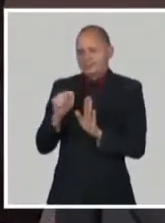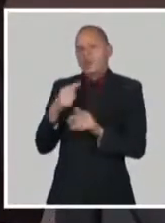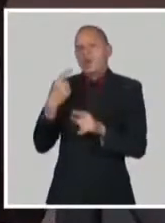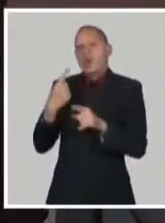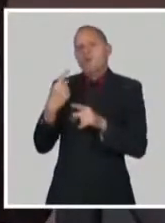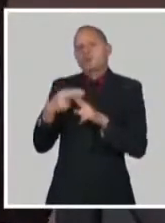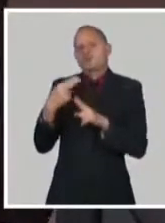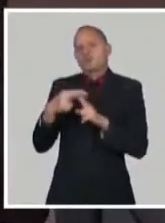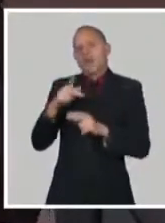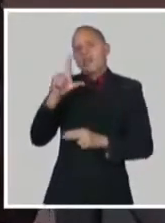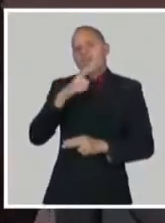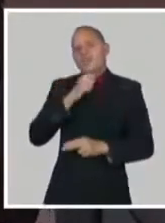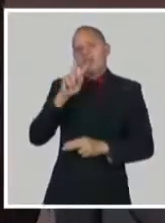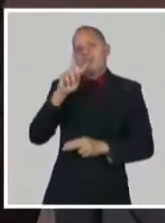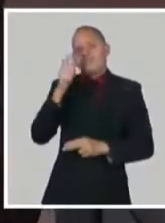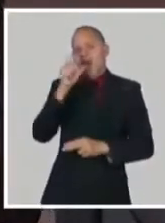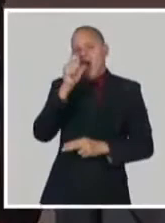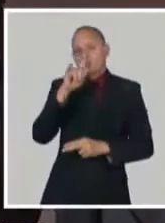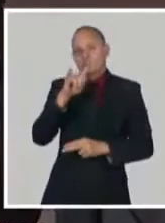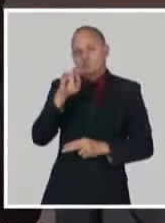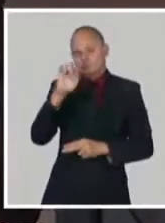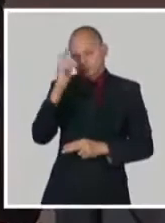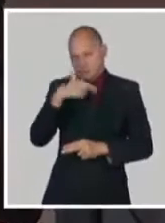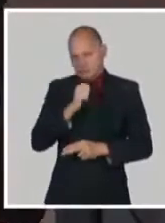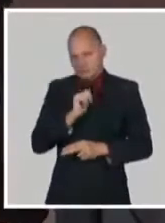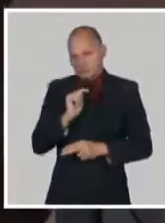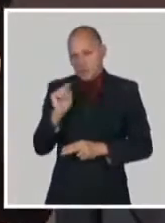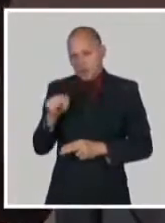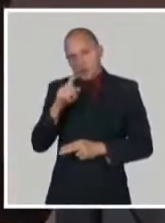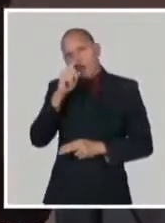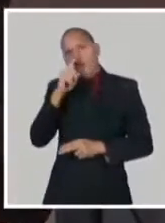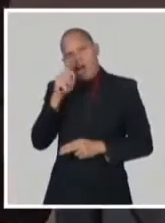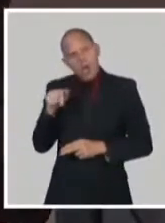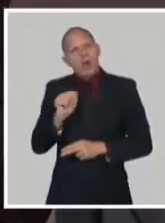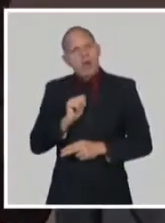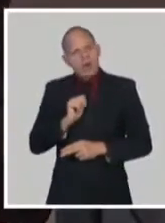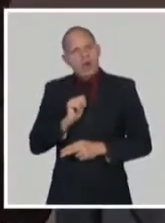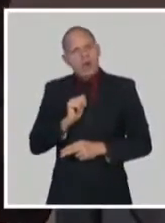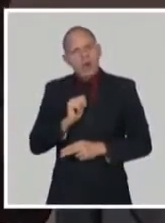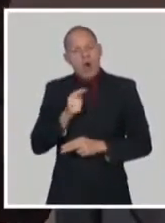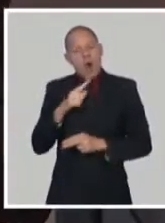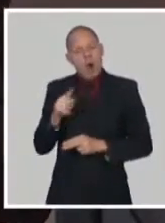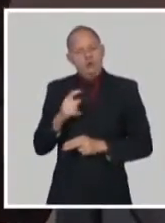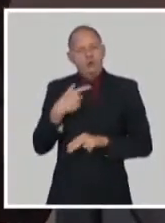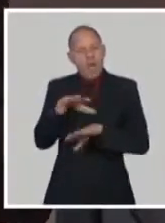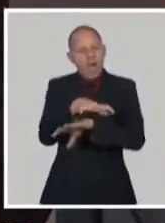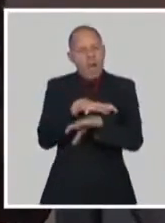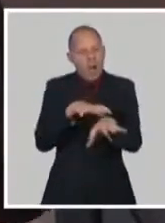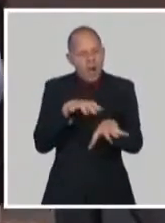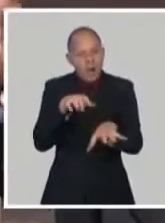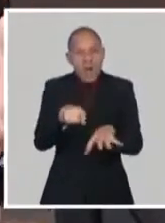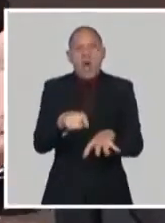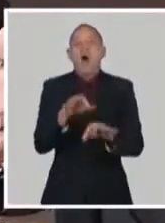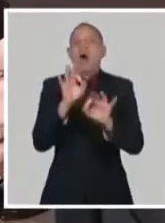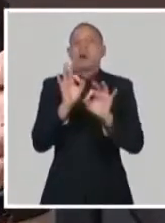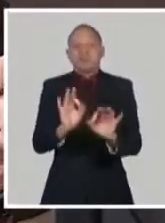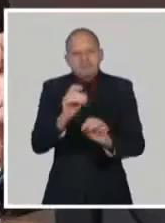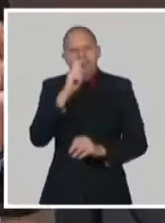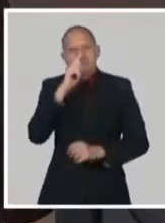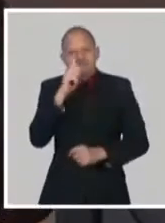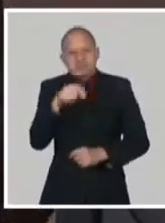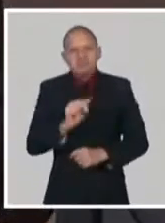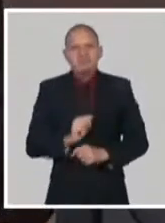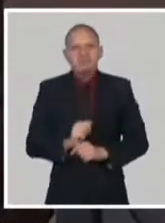despertaba una respuesta inmunológica adecuada. Y como tenemos la capacidad de producir en unas instituciones